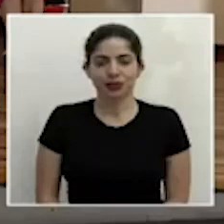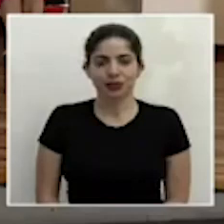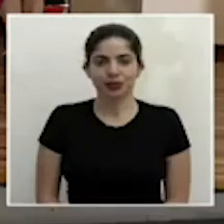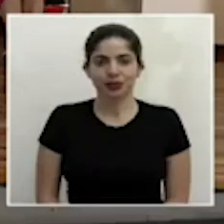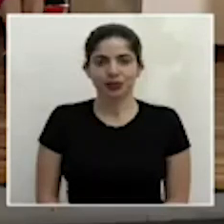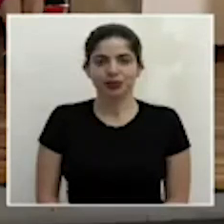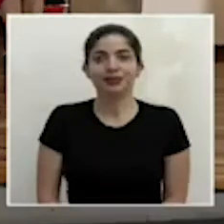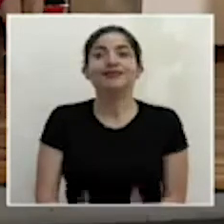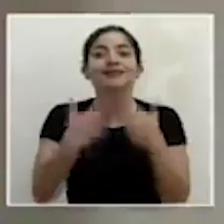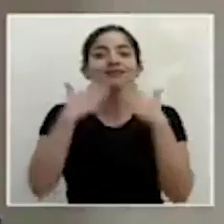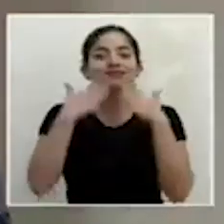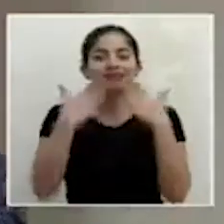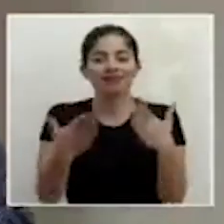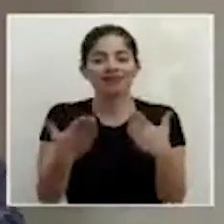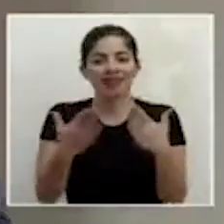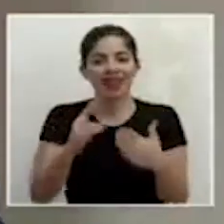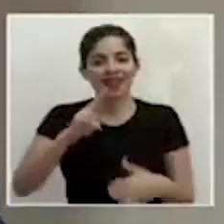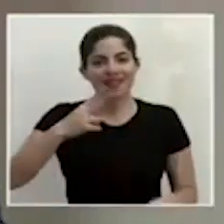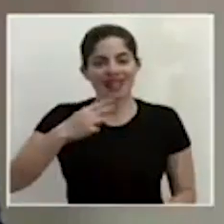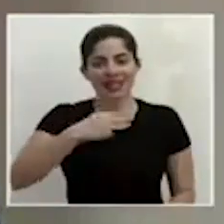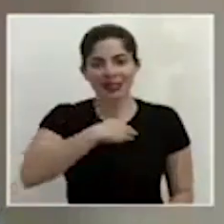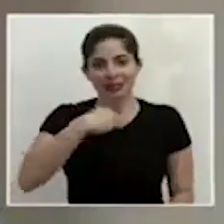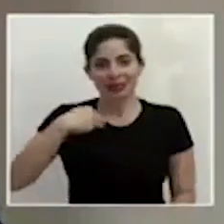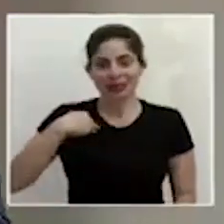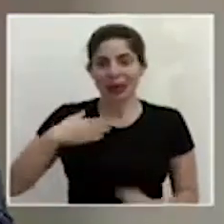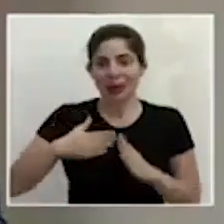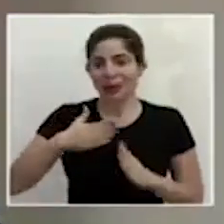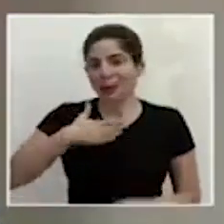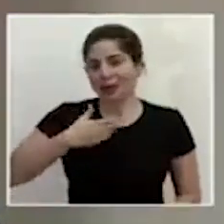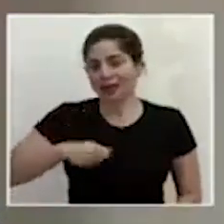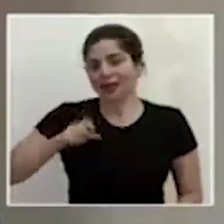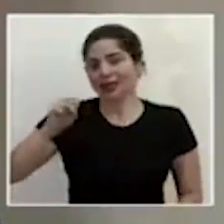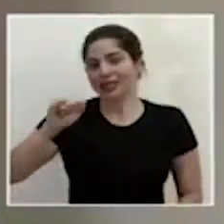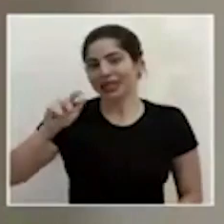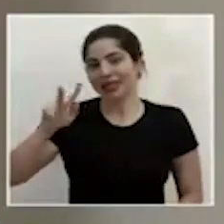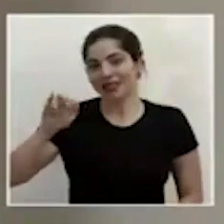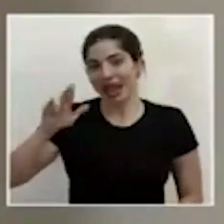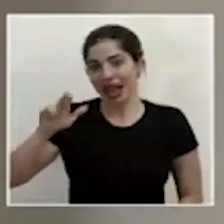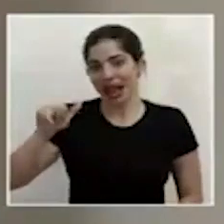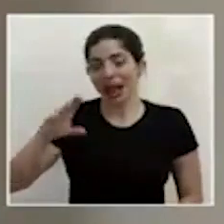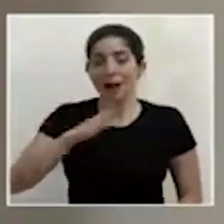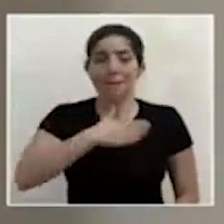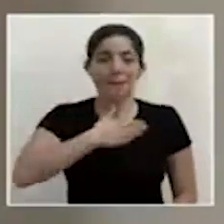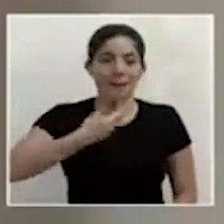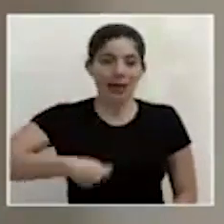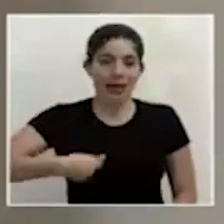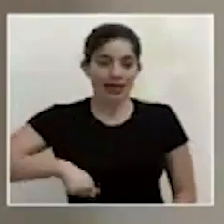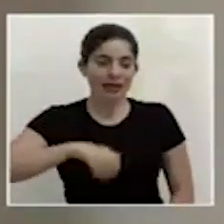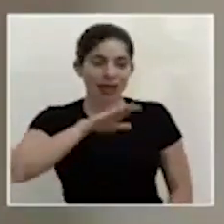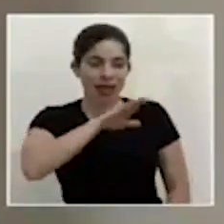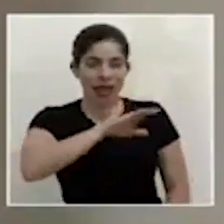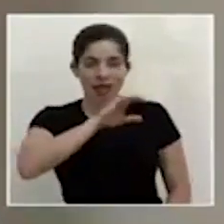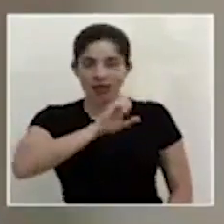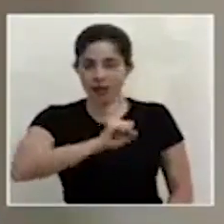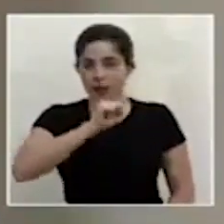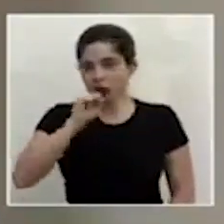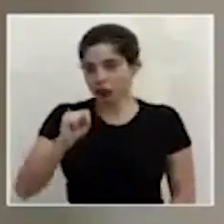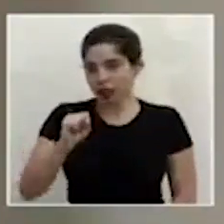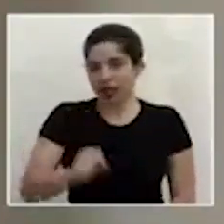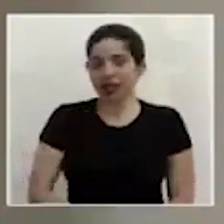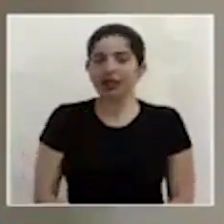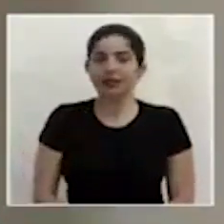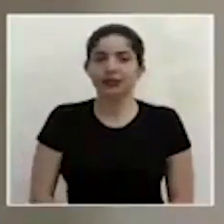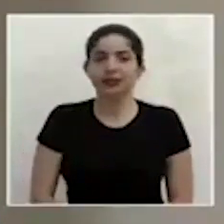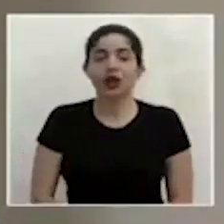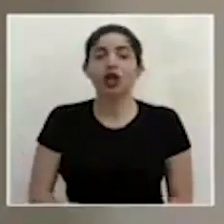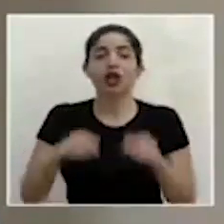le agradecemos a la viceministra de la presidencia silvia lara al presidente ejecutivo de la caja costarricense de seguro social